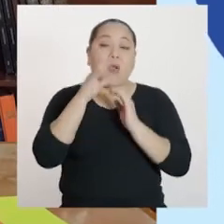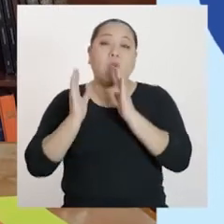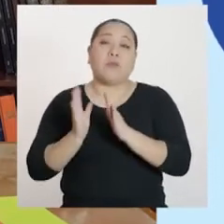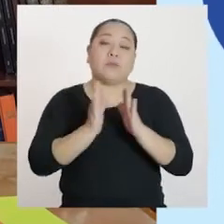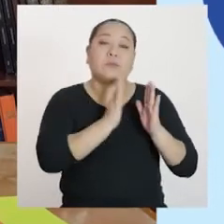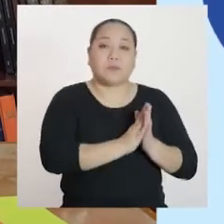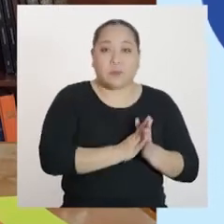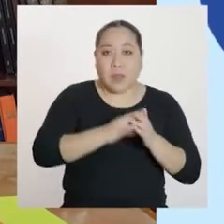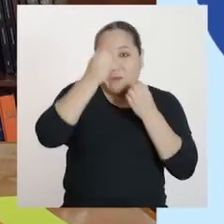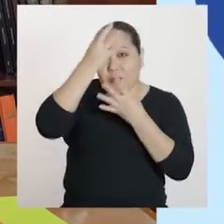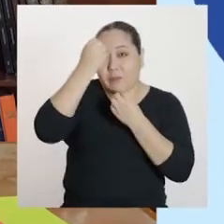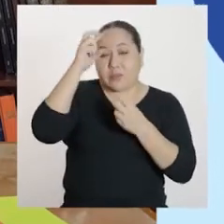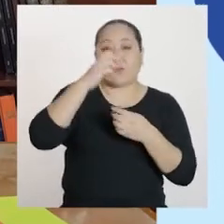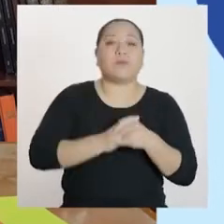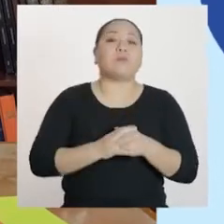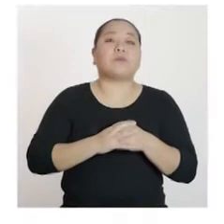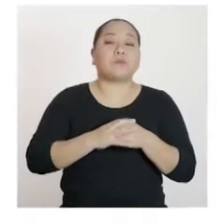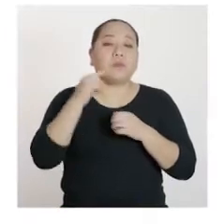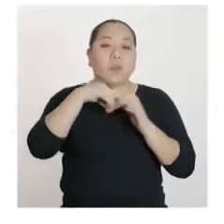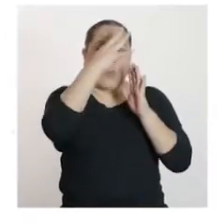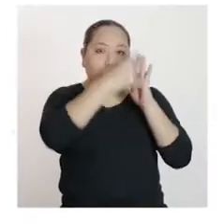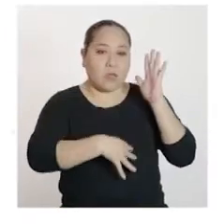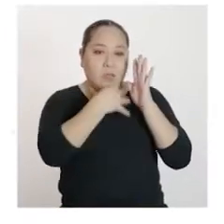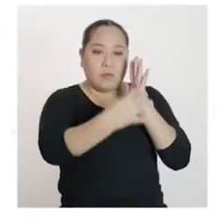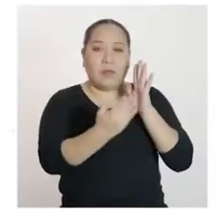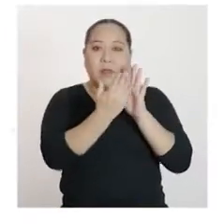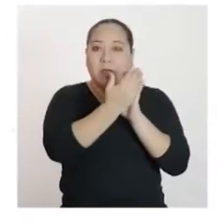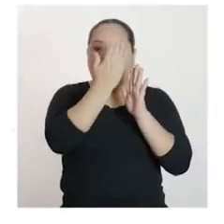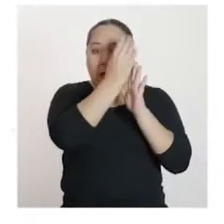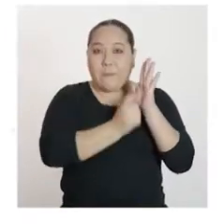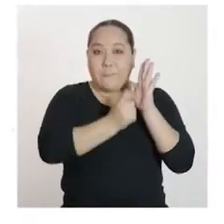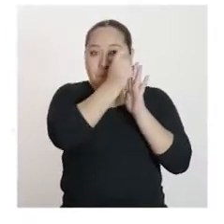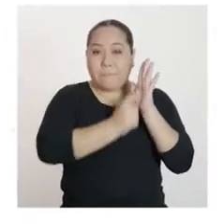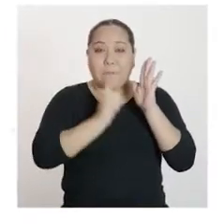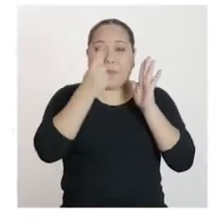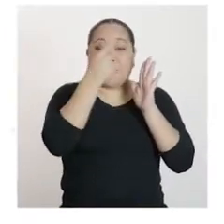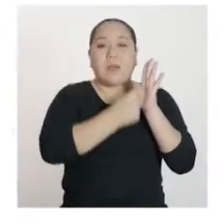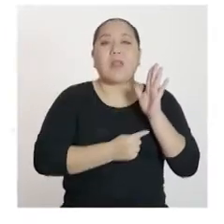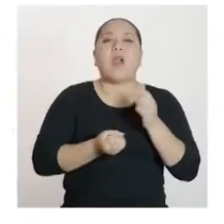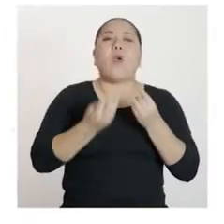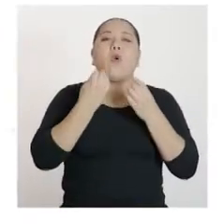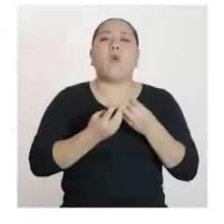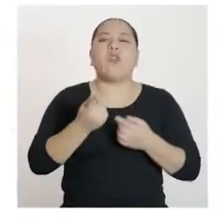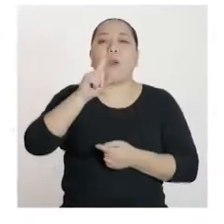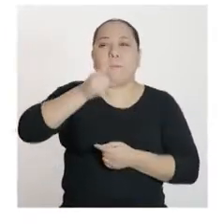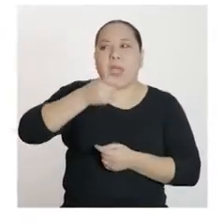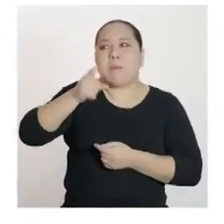datos del problema en una tabla. En la primera columna se ubica la cantidad de millares vendidos durante el mes.